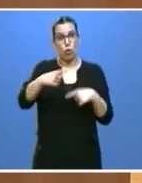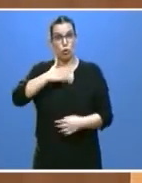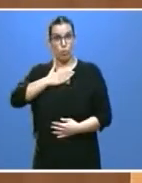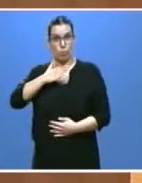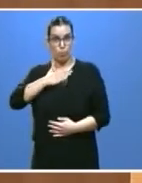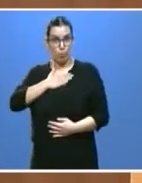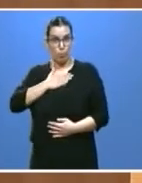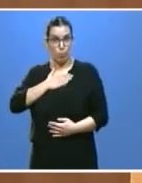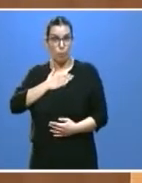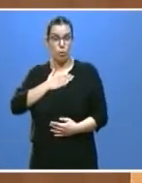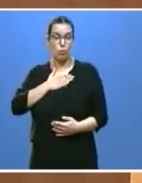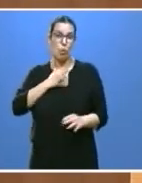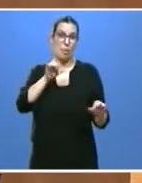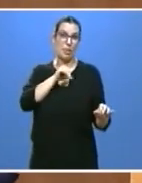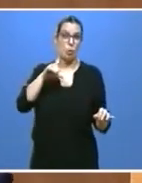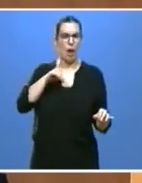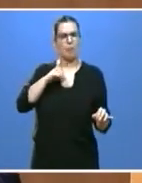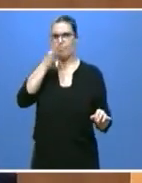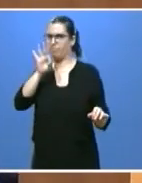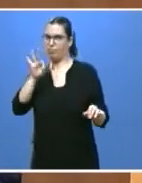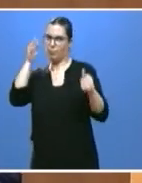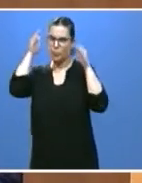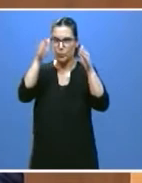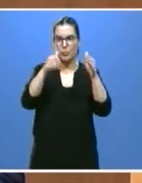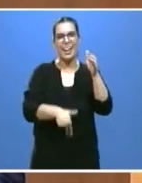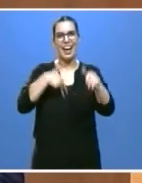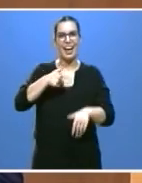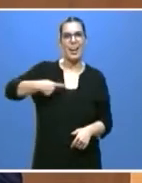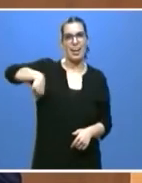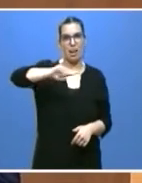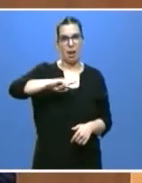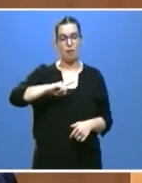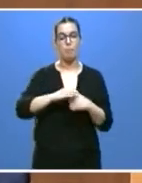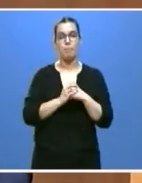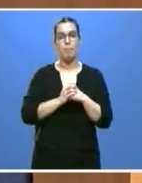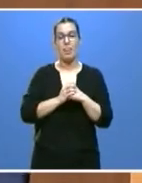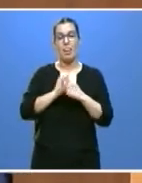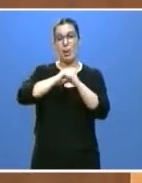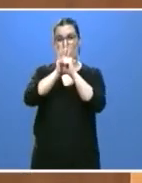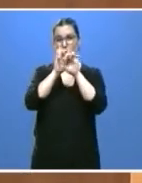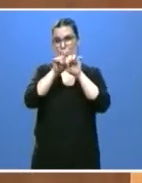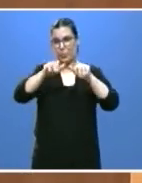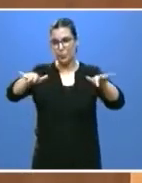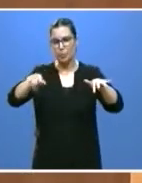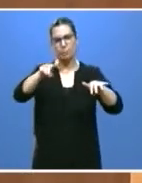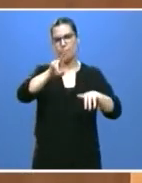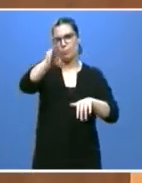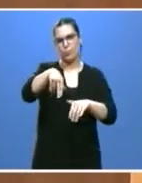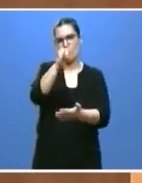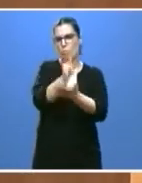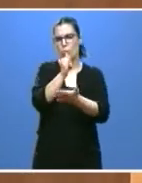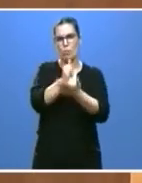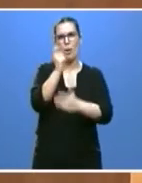legítimos particulares. La pandemia ha sido sin duda una prueba muy dura para todos.